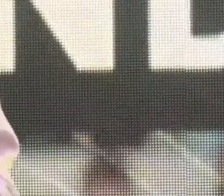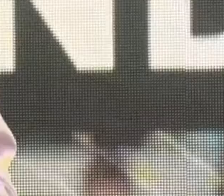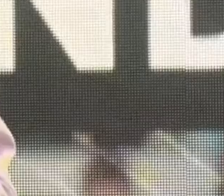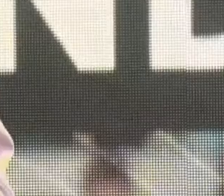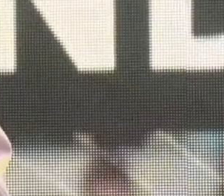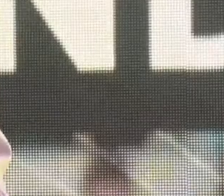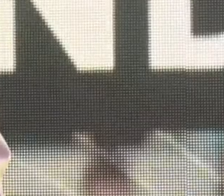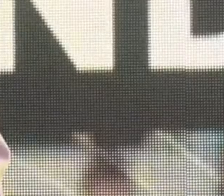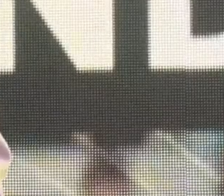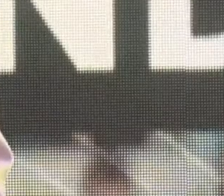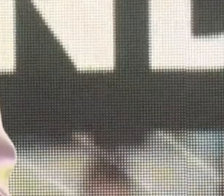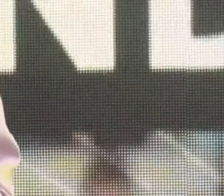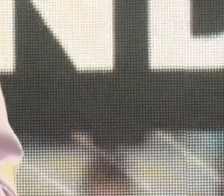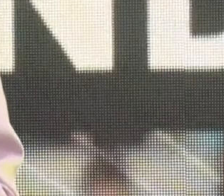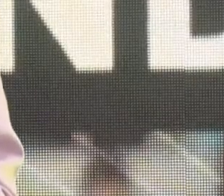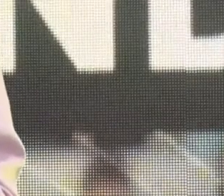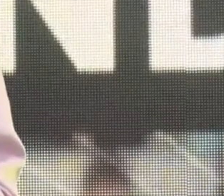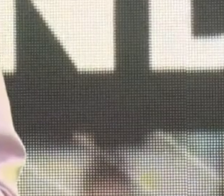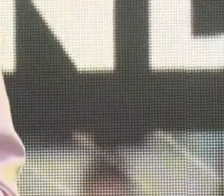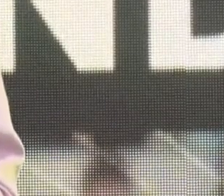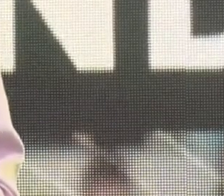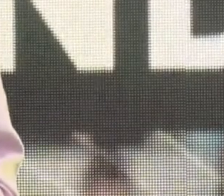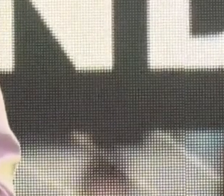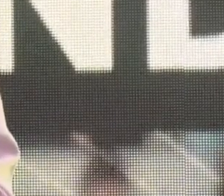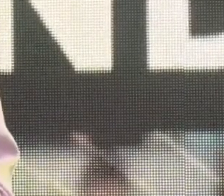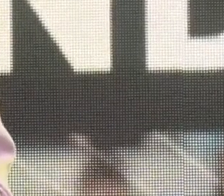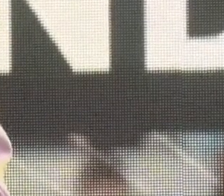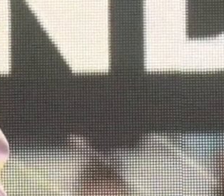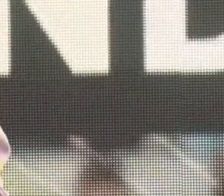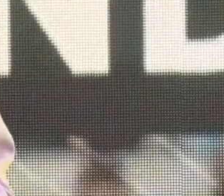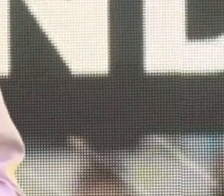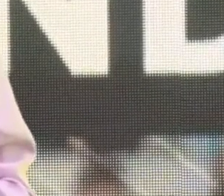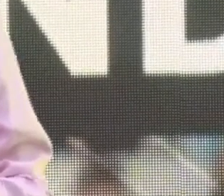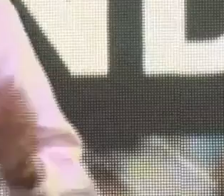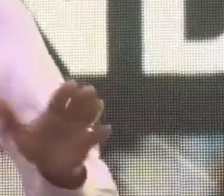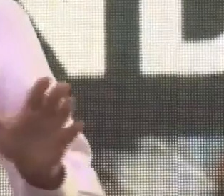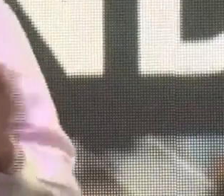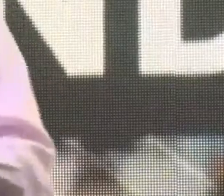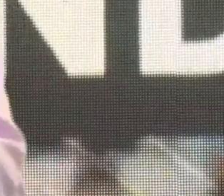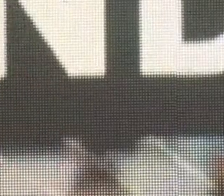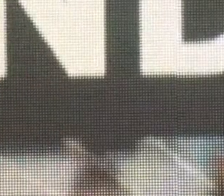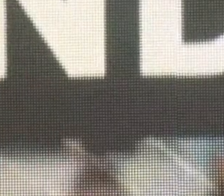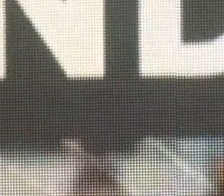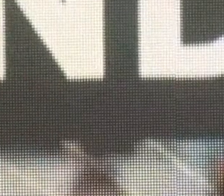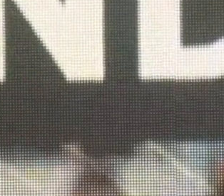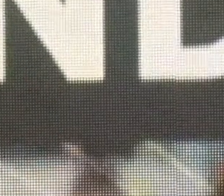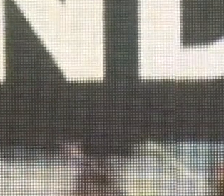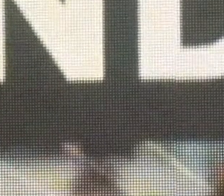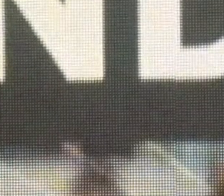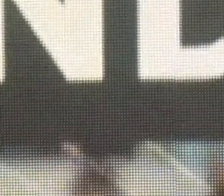empresario latinoamericano en estar en el Candy Hall of Fame. No ganó un Oscar, pero casi.